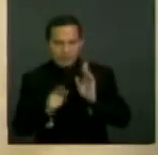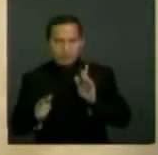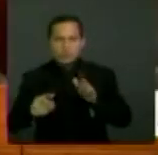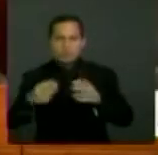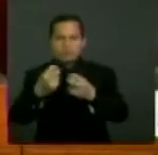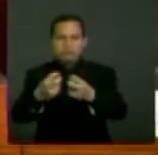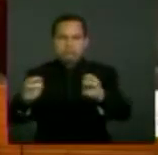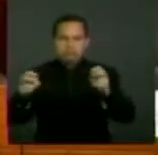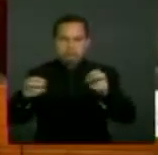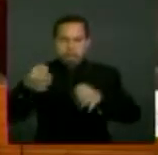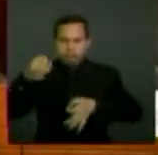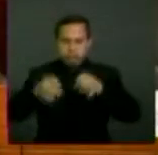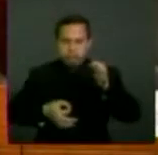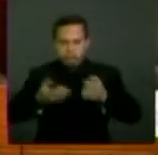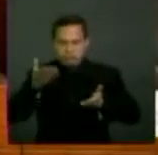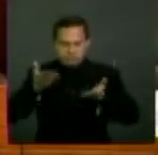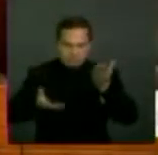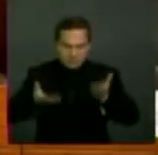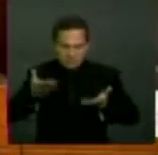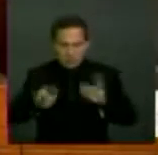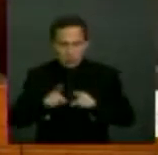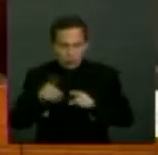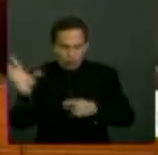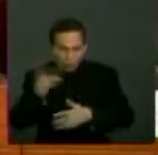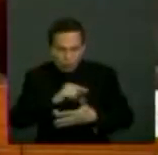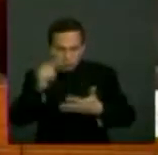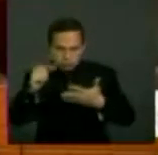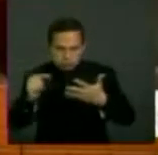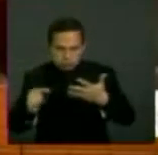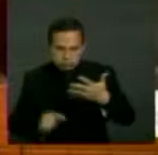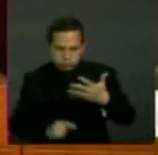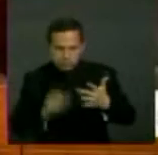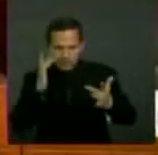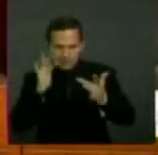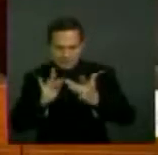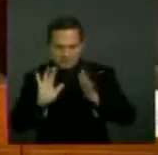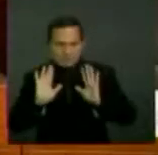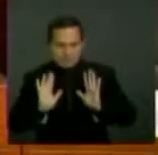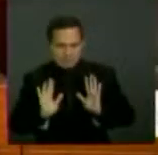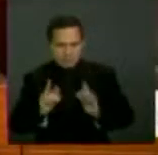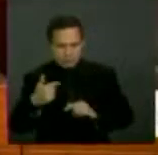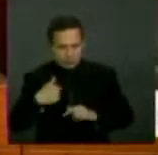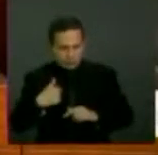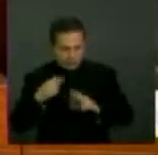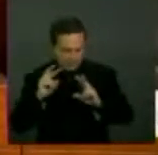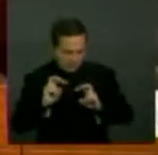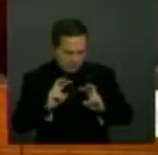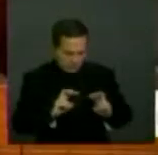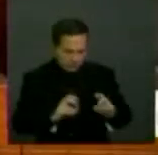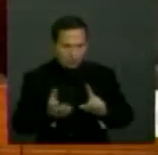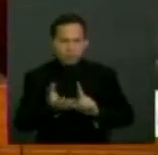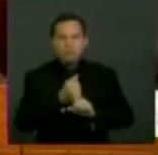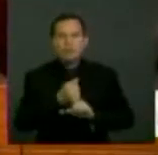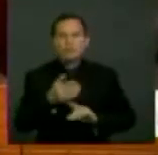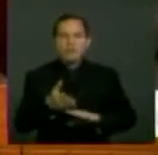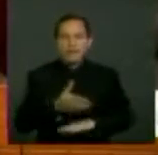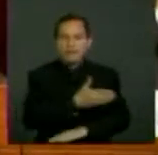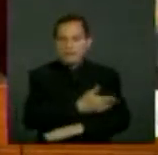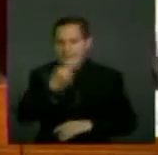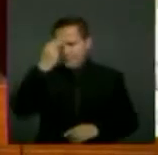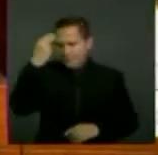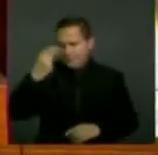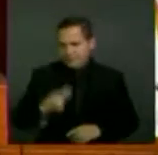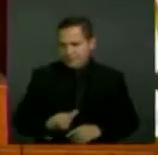legislativa relativa, se cumplen todos los elementos. En el estudio que se hizo en nuestra intervención sobre los antecedentes que